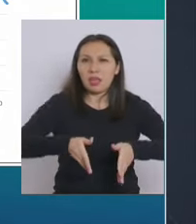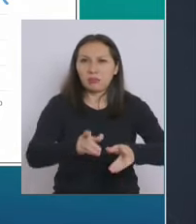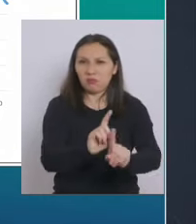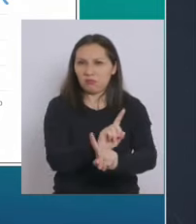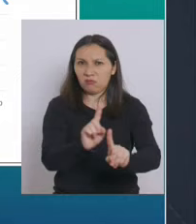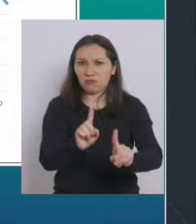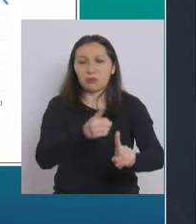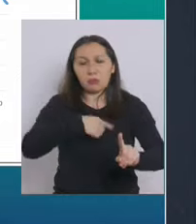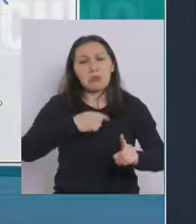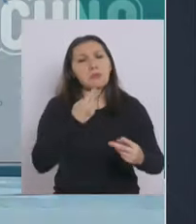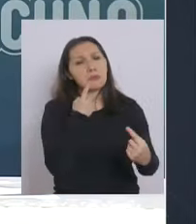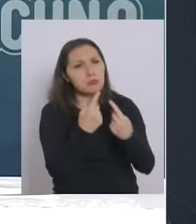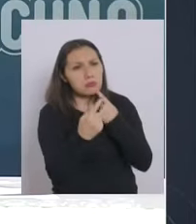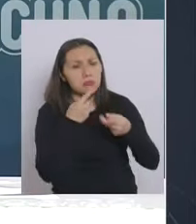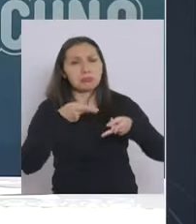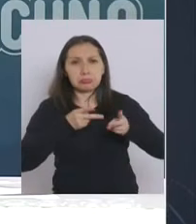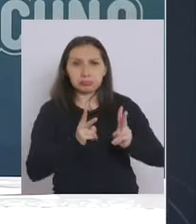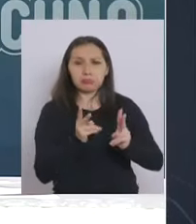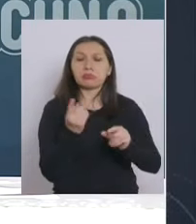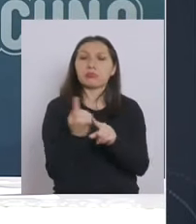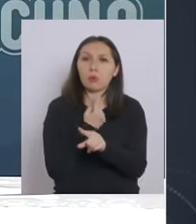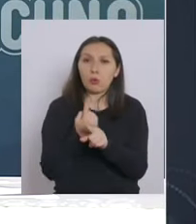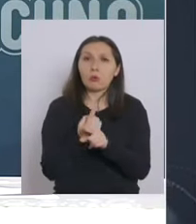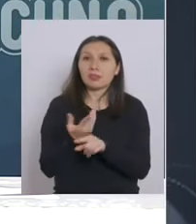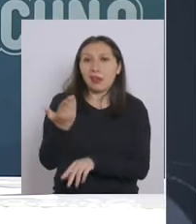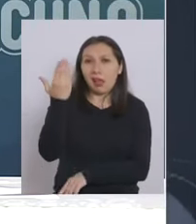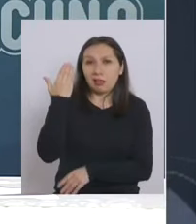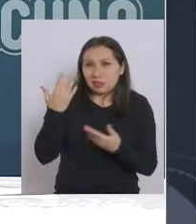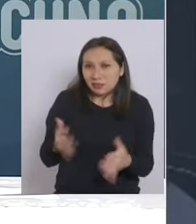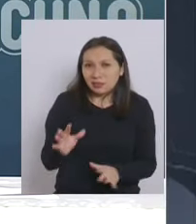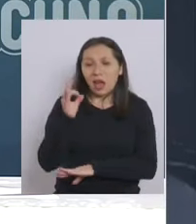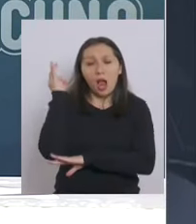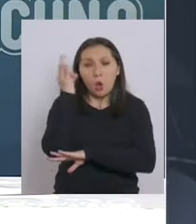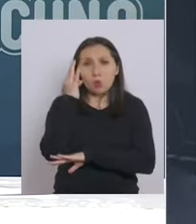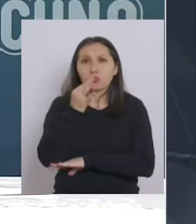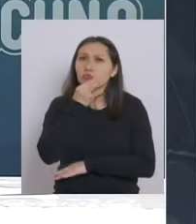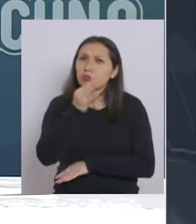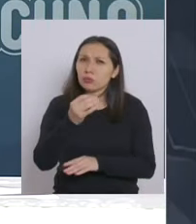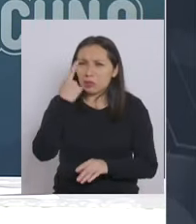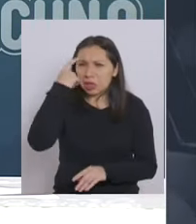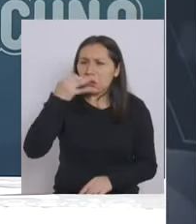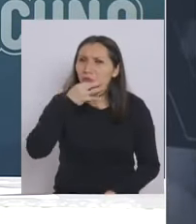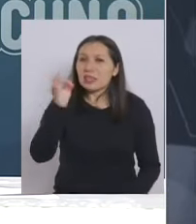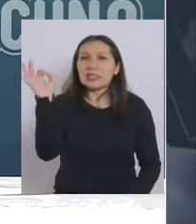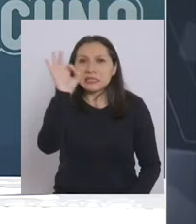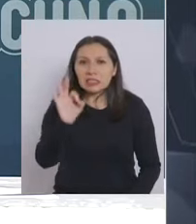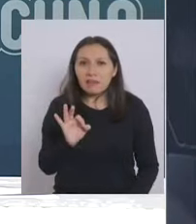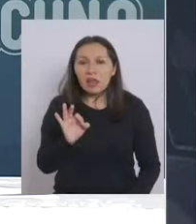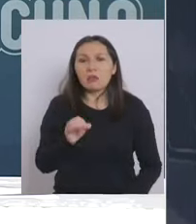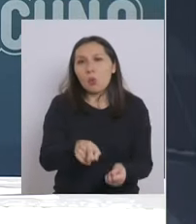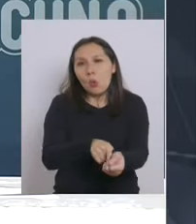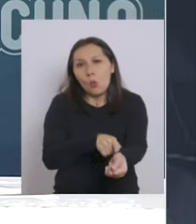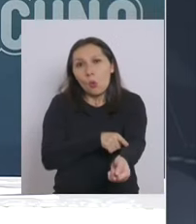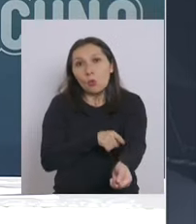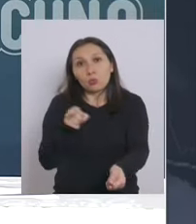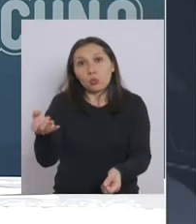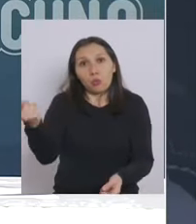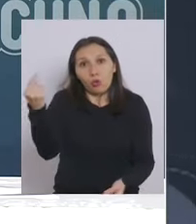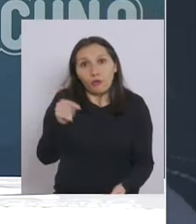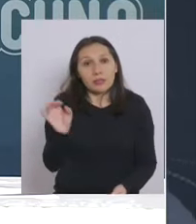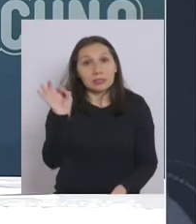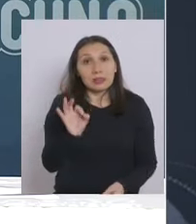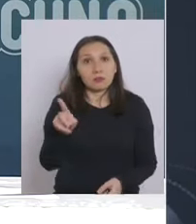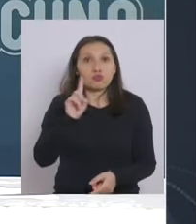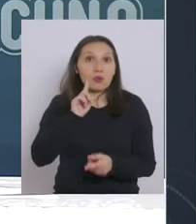nosotros estamos abiertos al diálogo a conversar tuvimos una reunión y creo que lo dije el sábado muy larga usted el sábado no vino porque